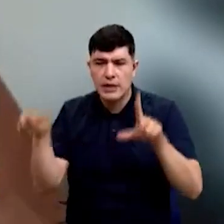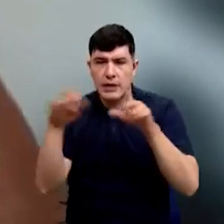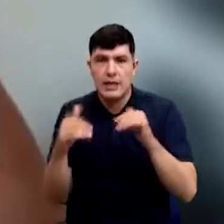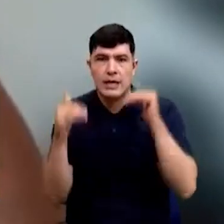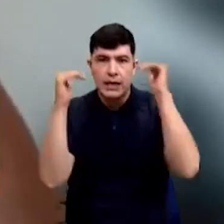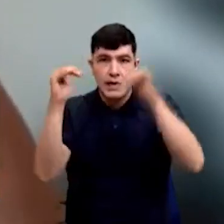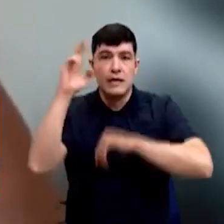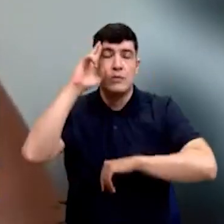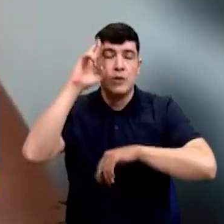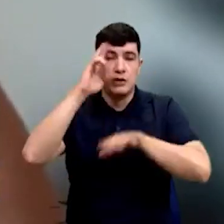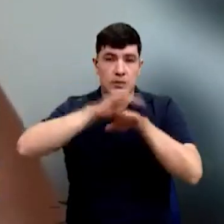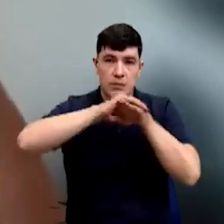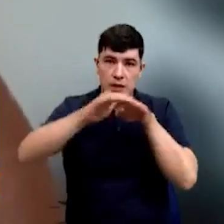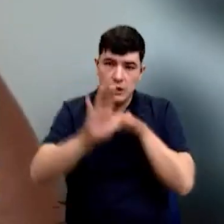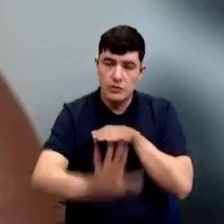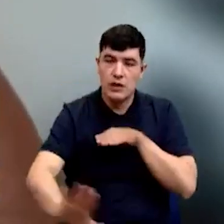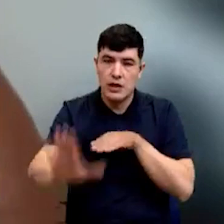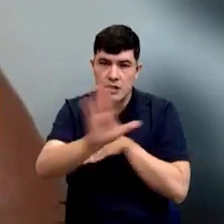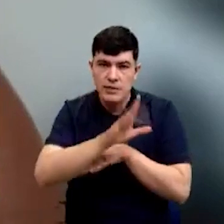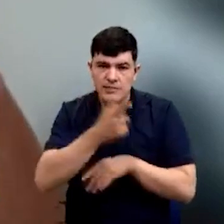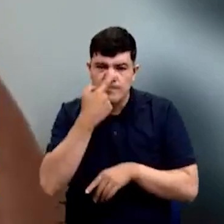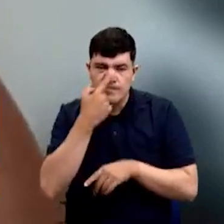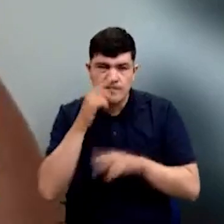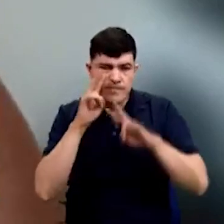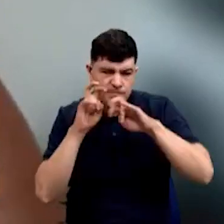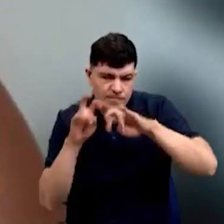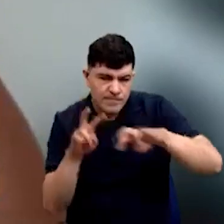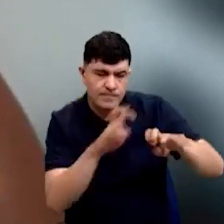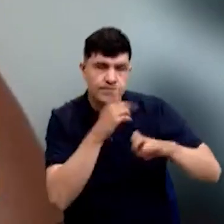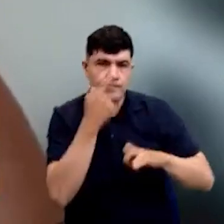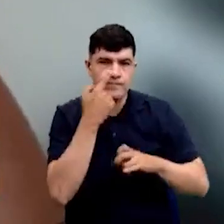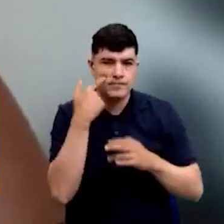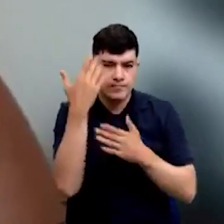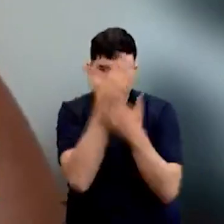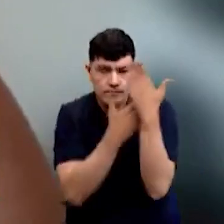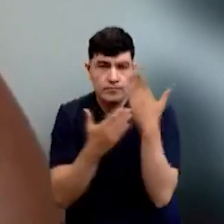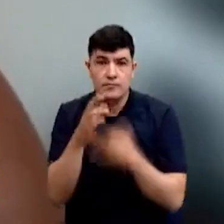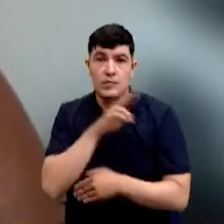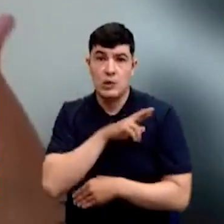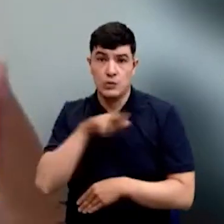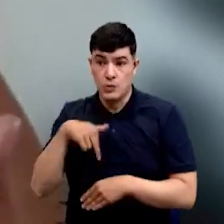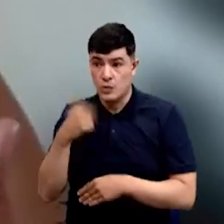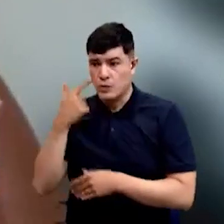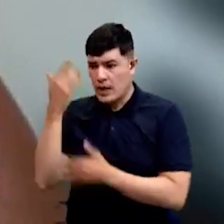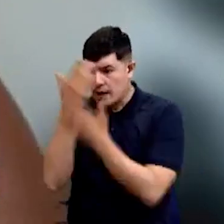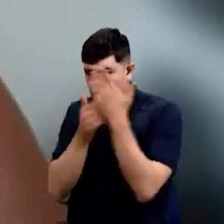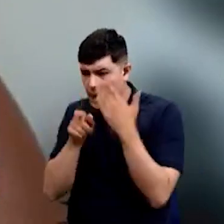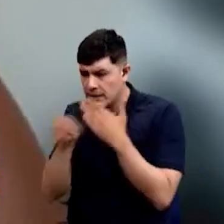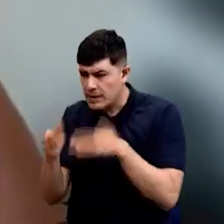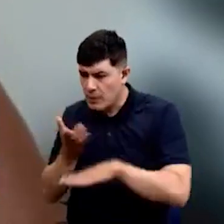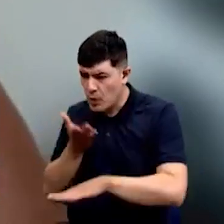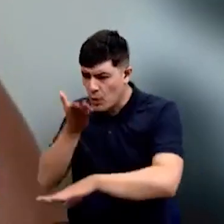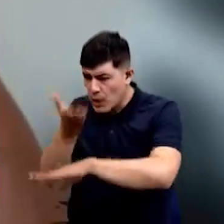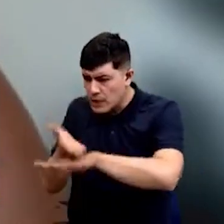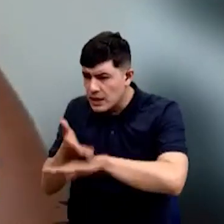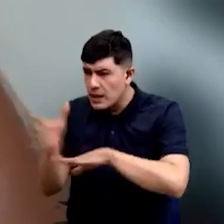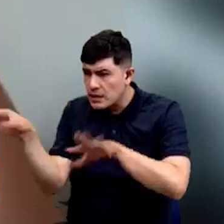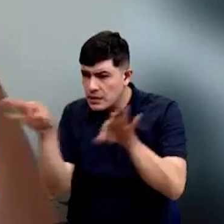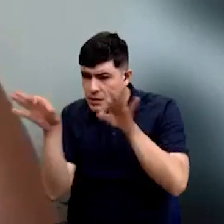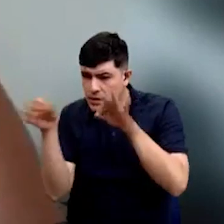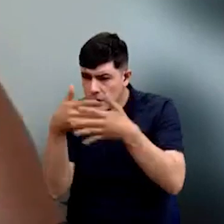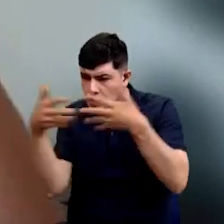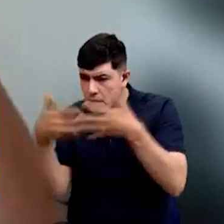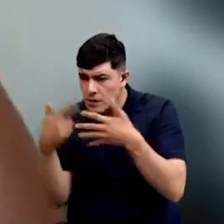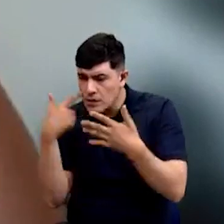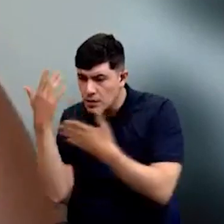La invitación es a consultarlas. Nosotros igualmente vamos a hacer un análisis de estas propuestas en conjunto con la